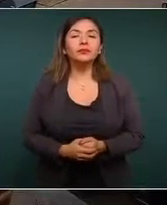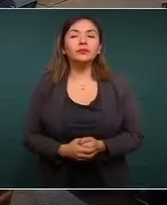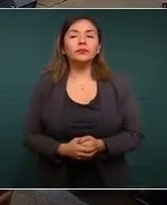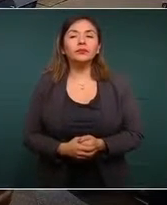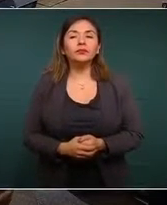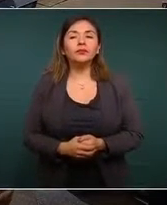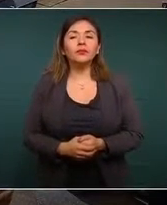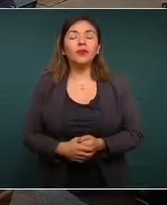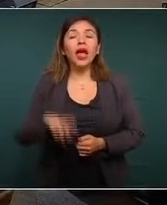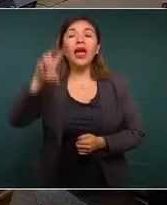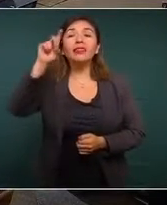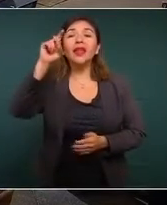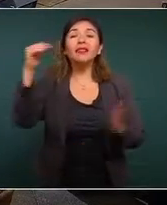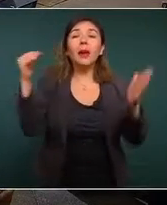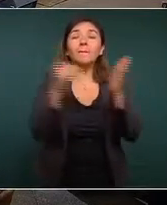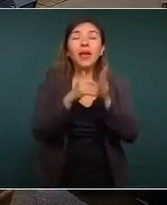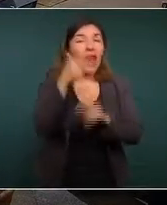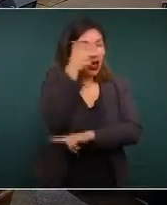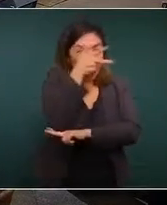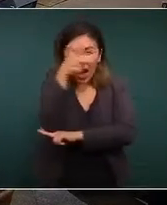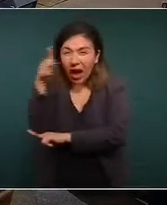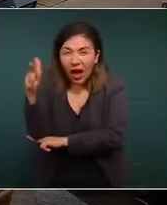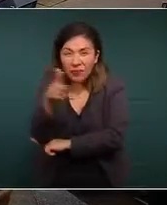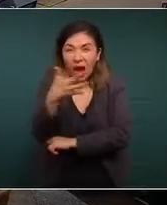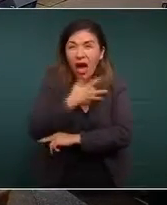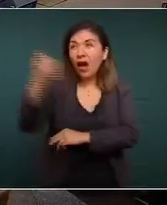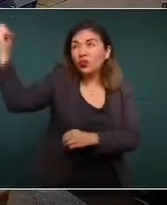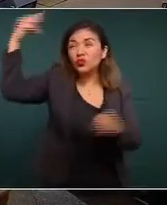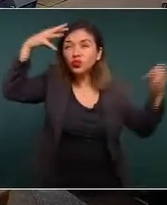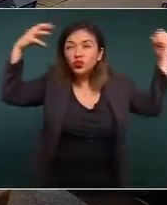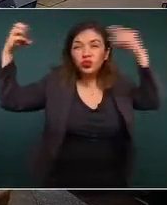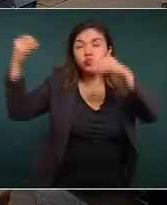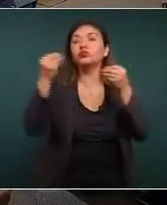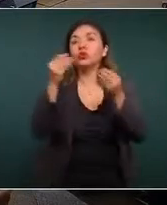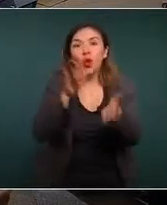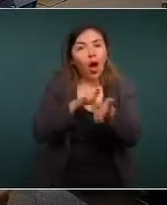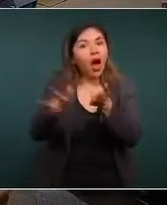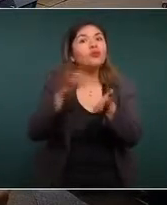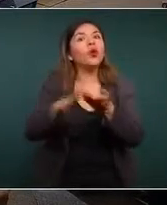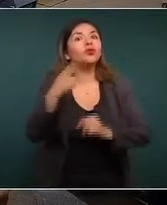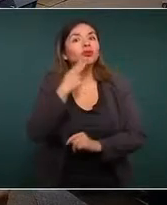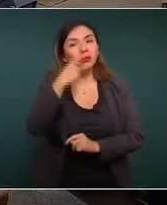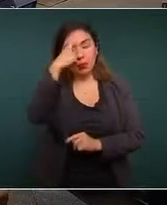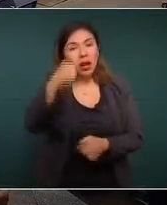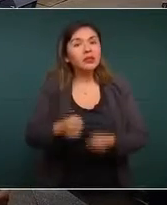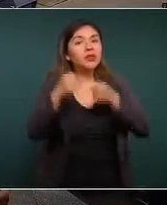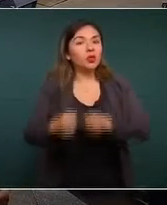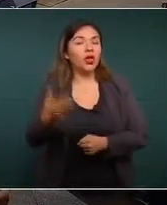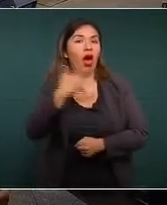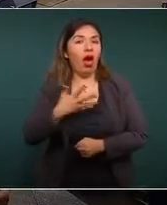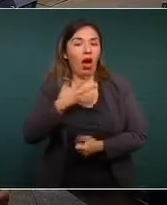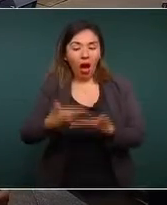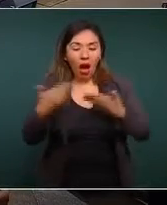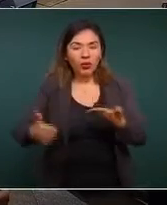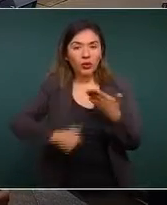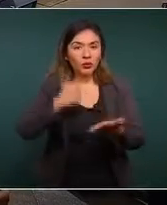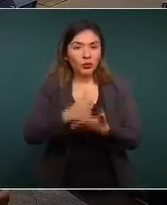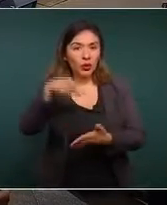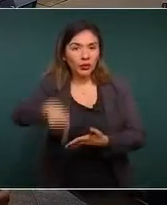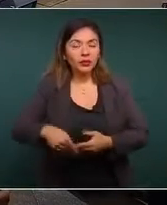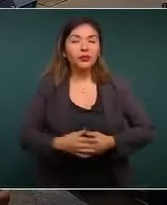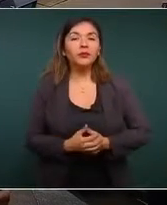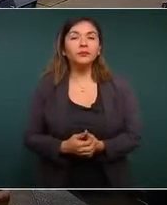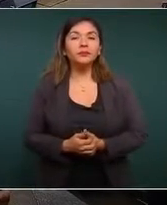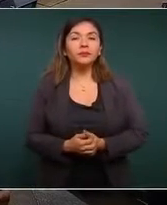Las 30.000 cámaras de vigilancia apoyan también mucho a esta seguridad que tiene la Ciudad de México.